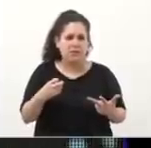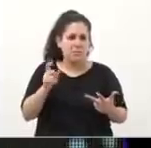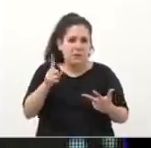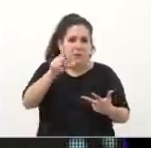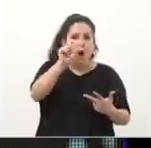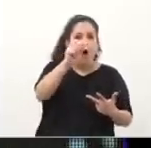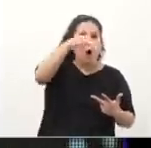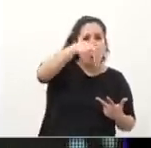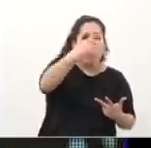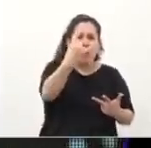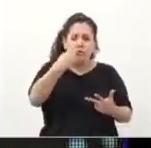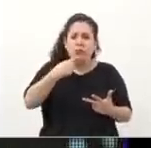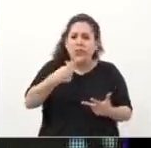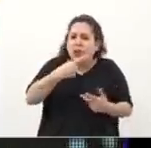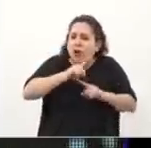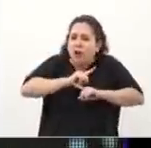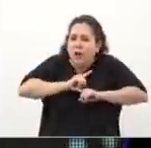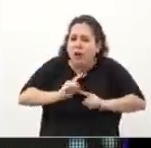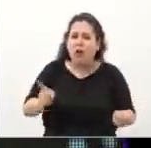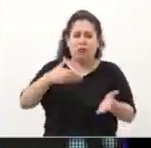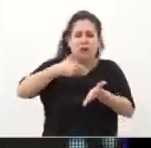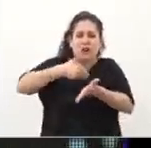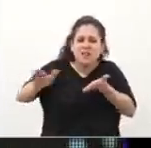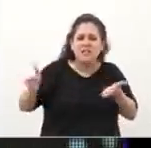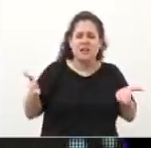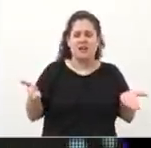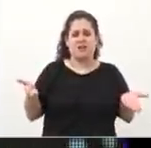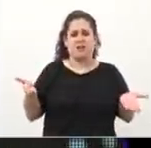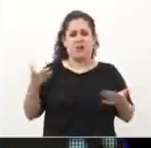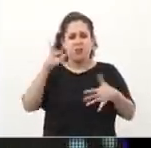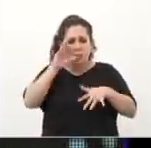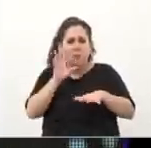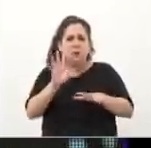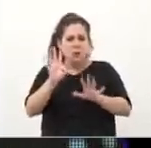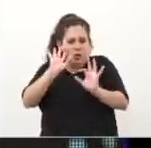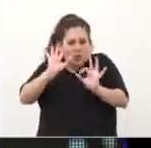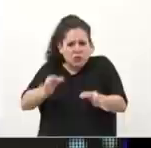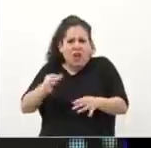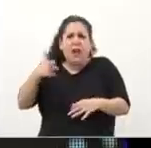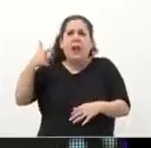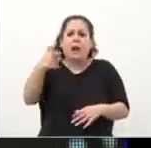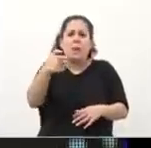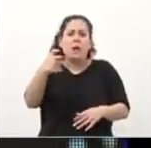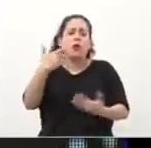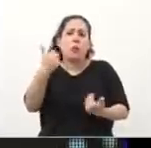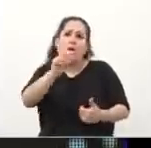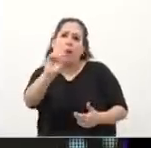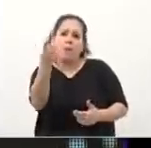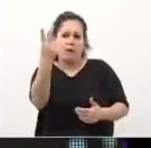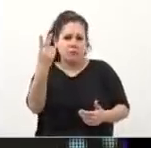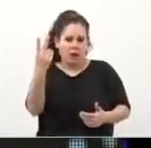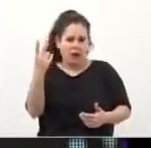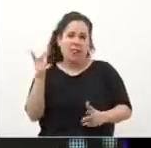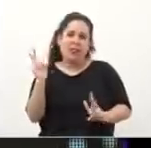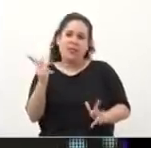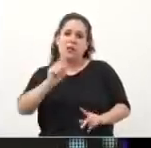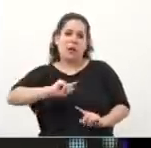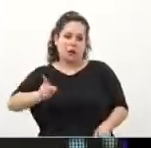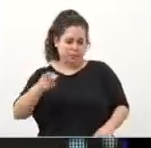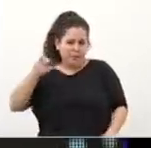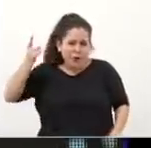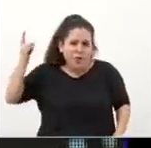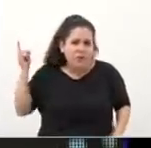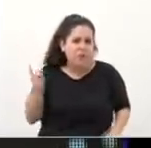como un elemento de tortura. Yo no acuerdo con que no es un elemento letal, falso. Está comprobado que lo puede ser y donde se